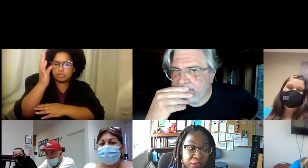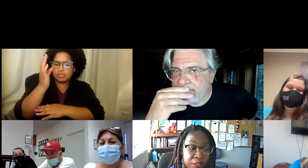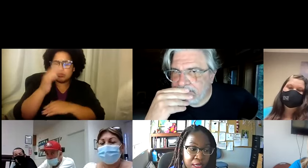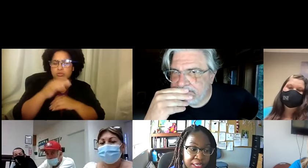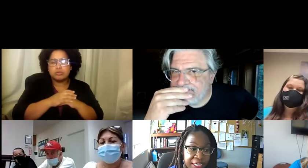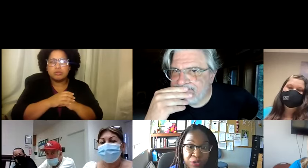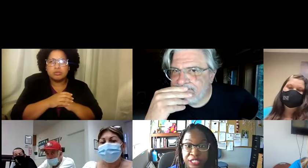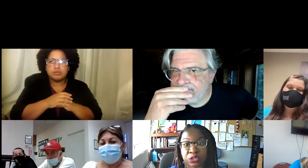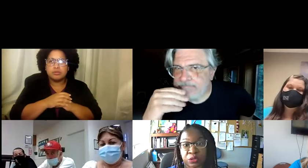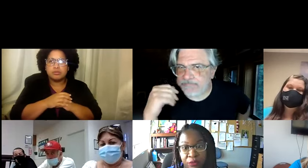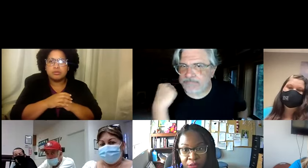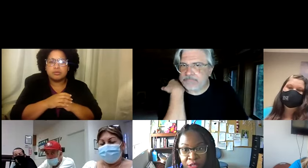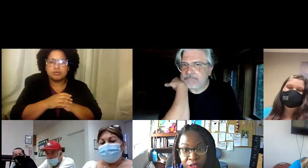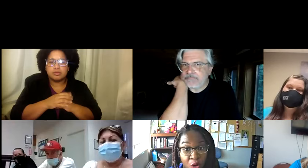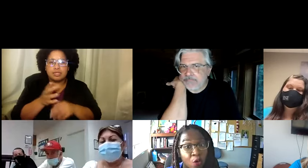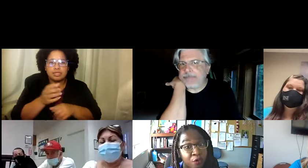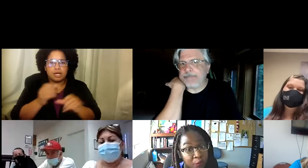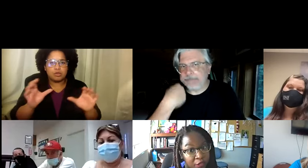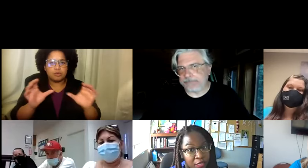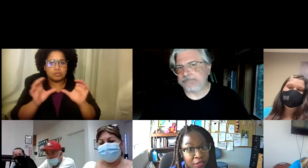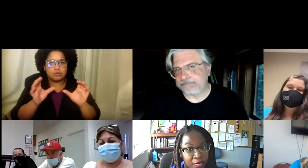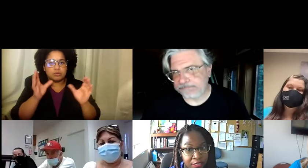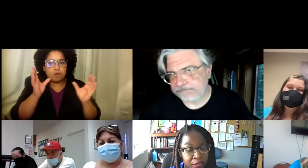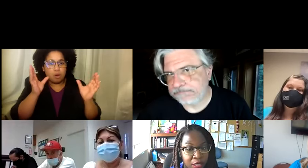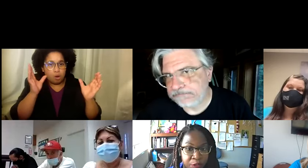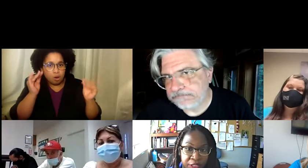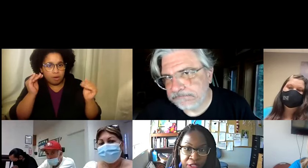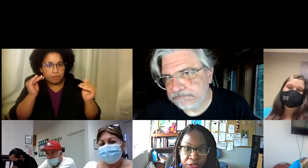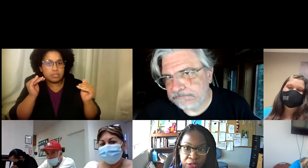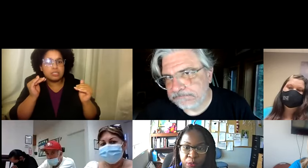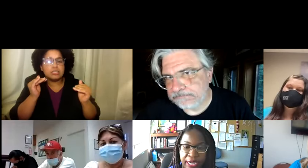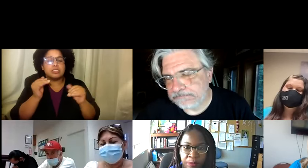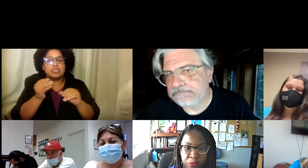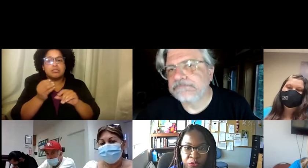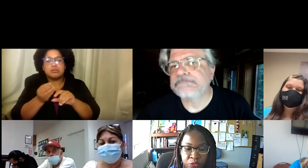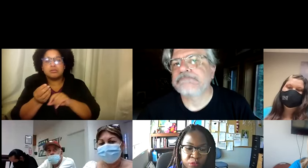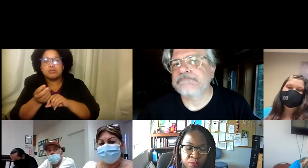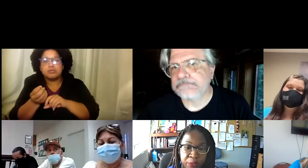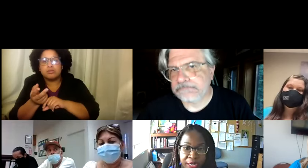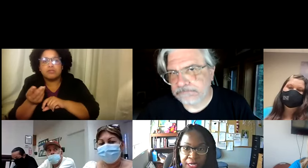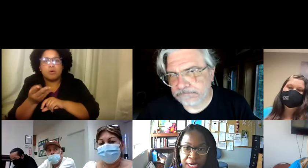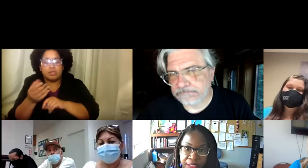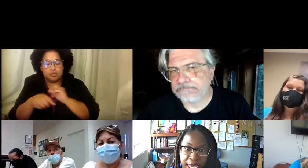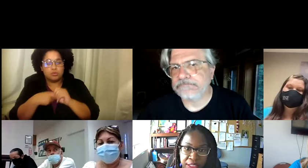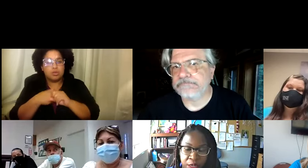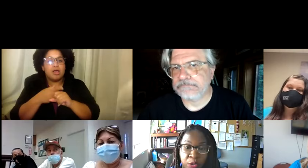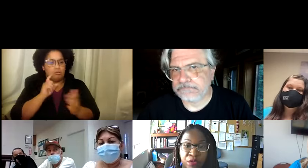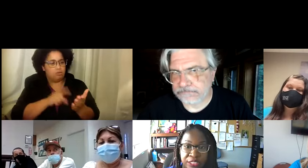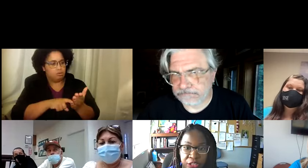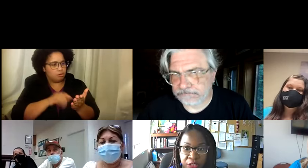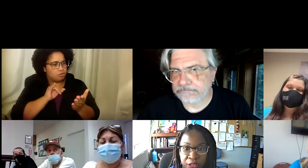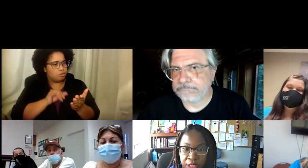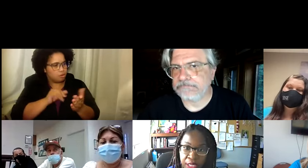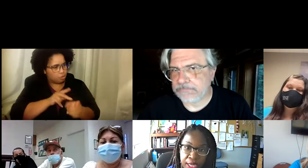De tu parte. Durante la presentación. Es. Llegar a ayudar. Al individuo. ¿Verdad? Espero que. En el próximo par de